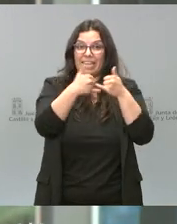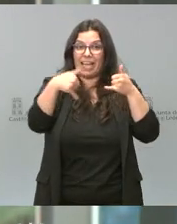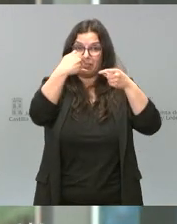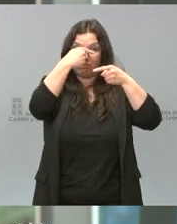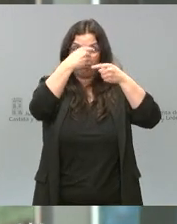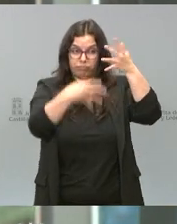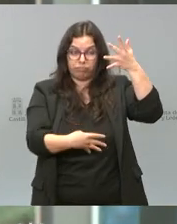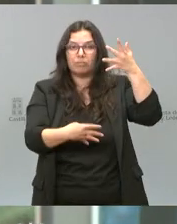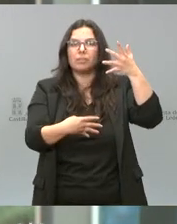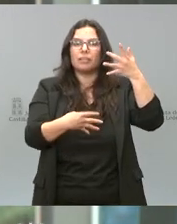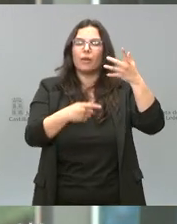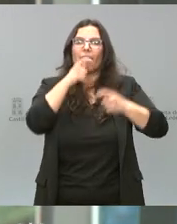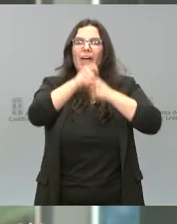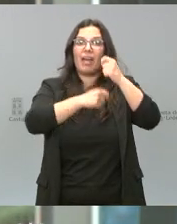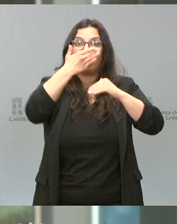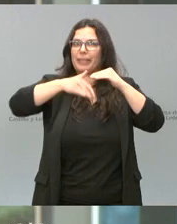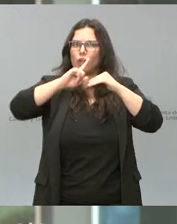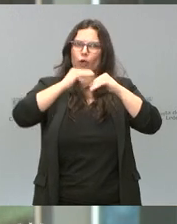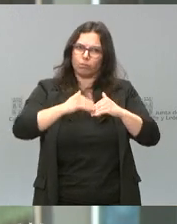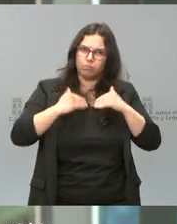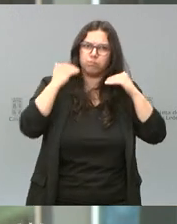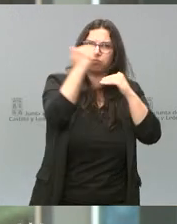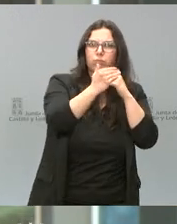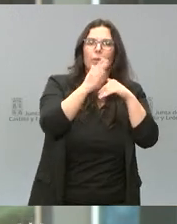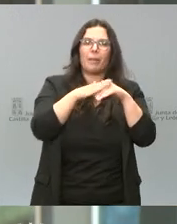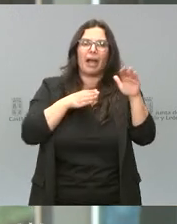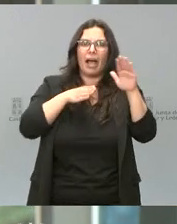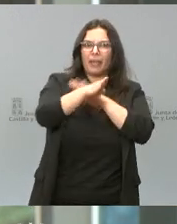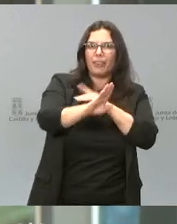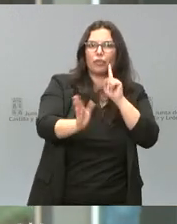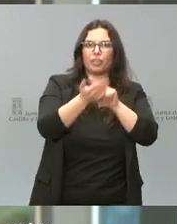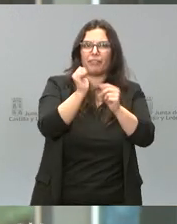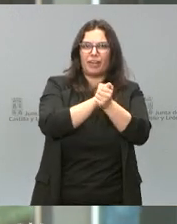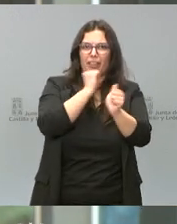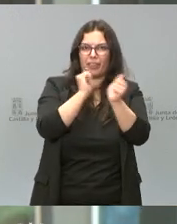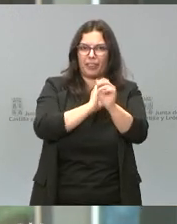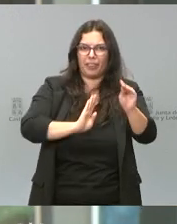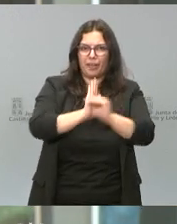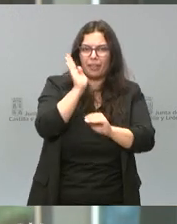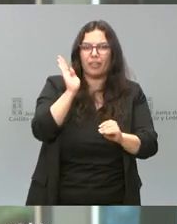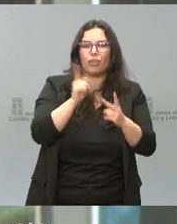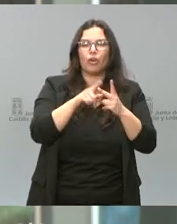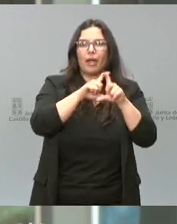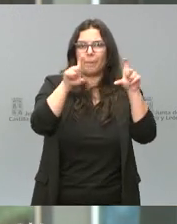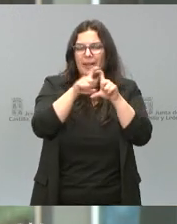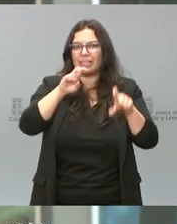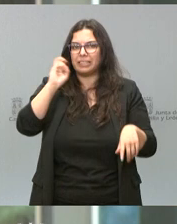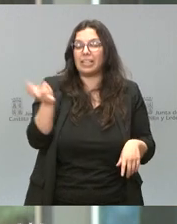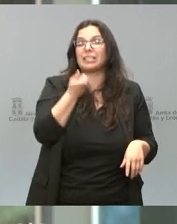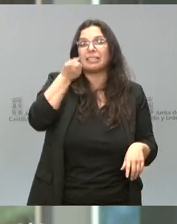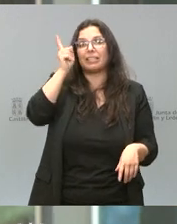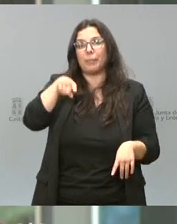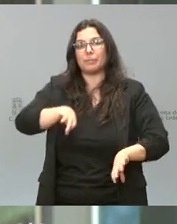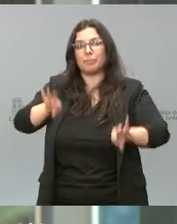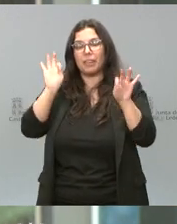de algo muy importante, como es el acceso a la financiación que tienen las empresas, que tienen los empresarios y, especialmente,